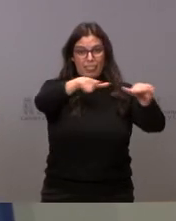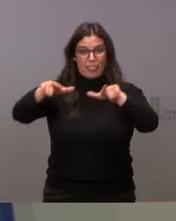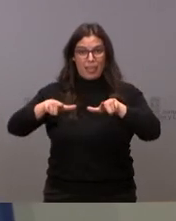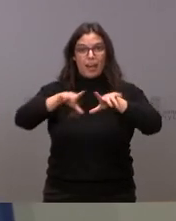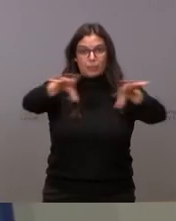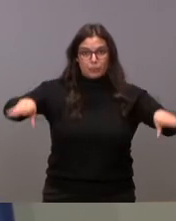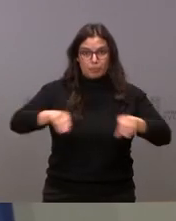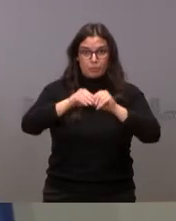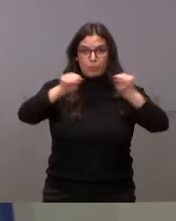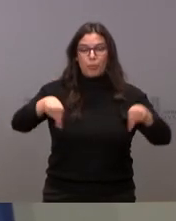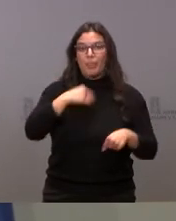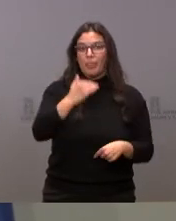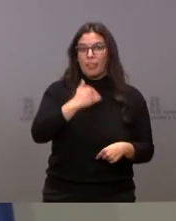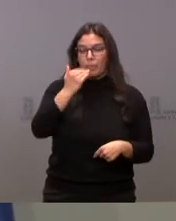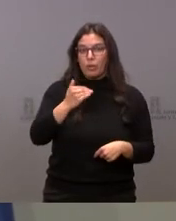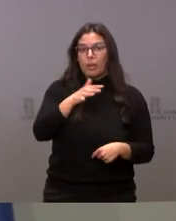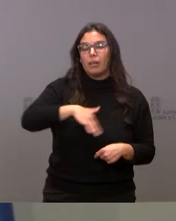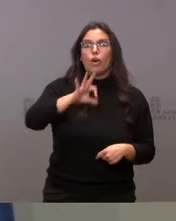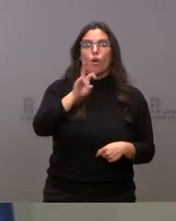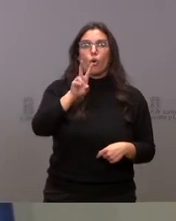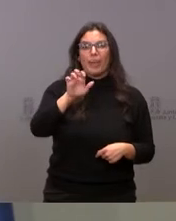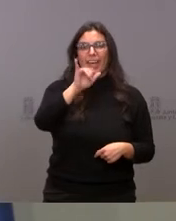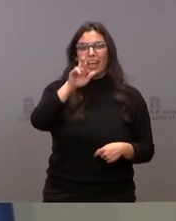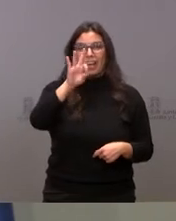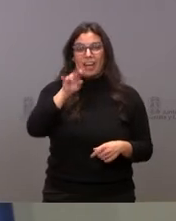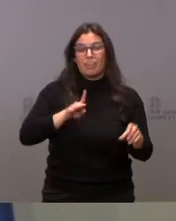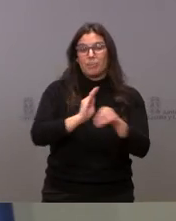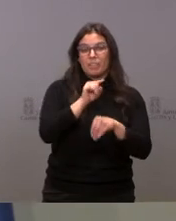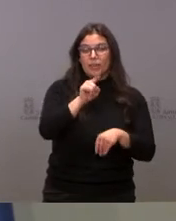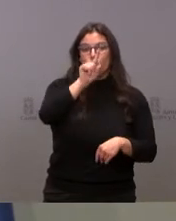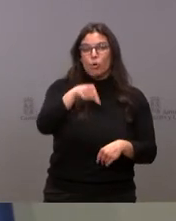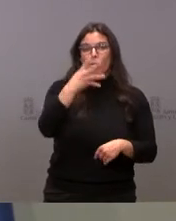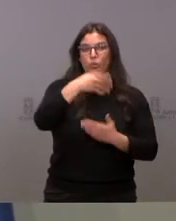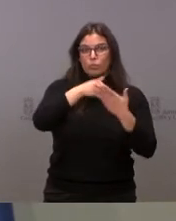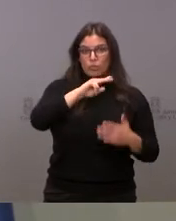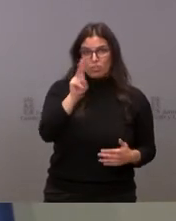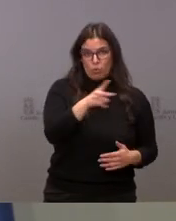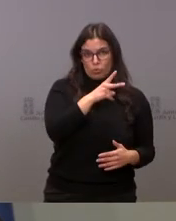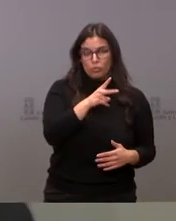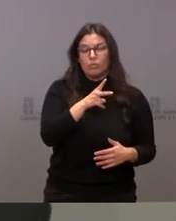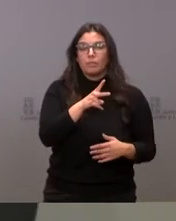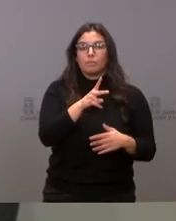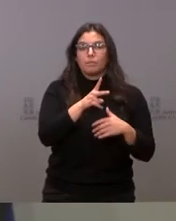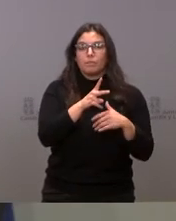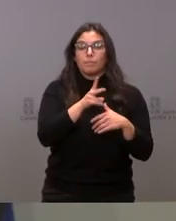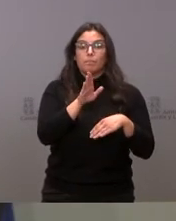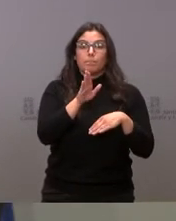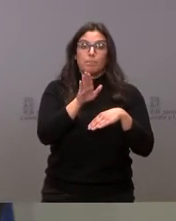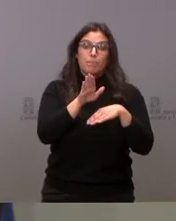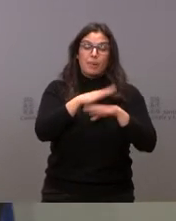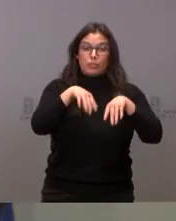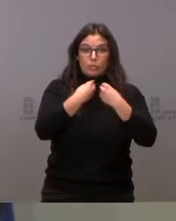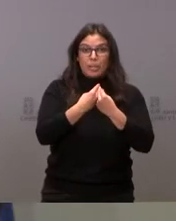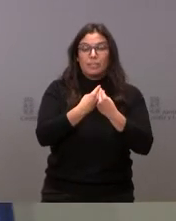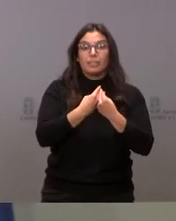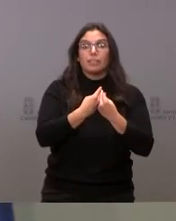de Zamora, en Avejera, en las que se van a invertir 1,4 millones de euros para un total de